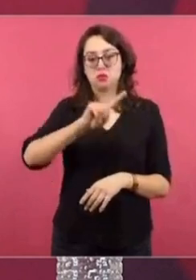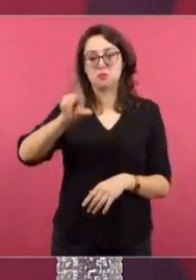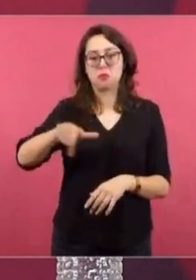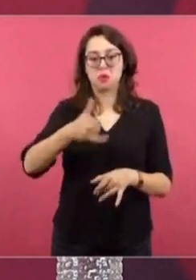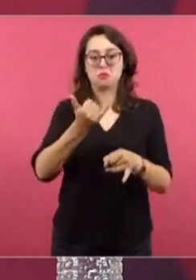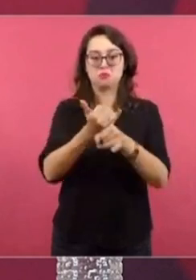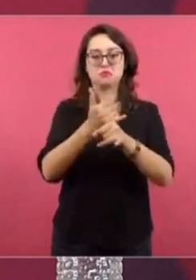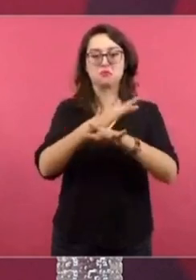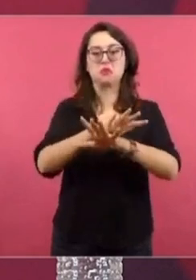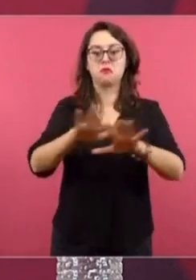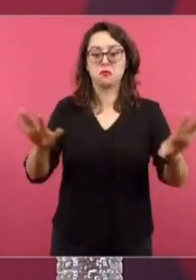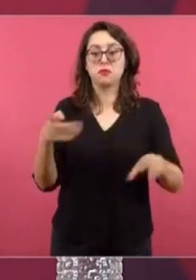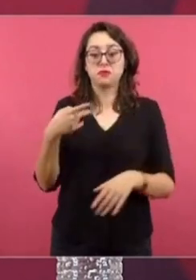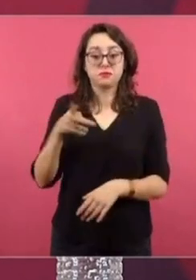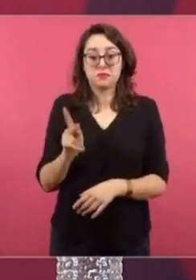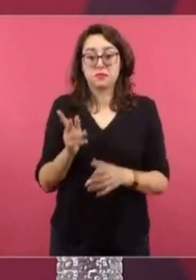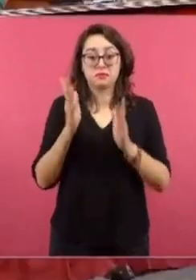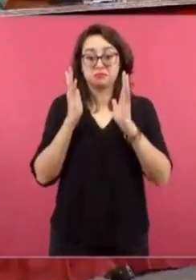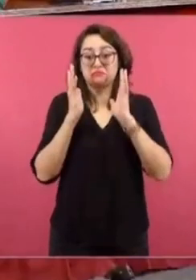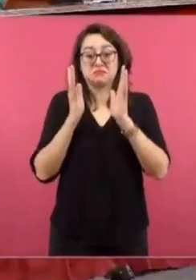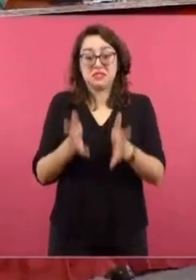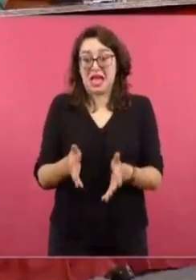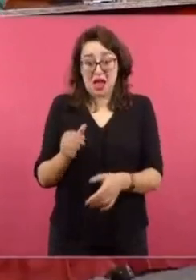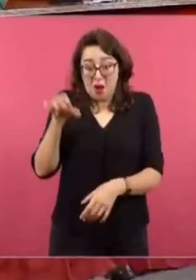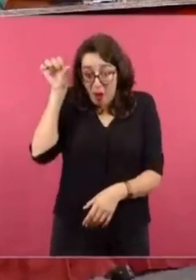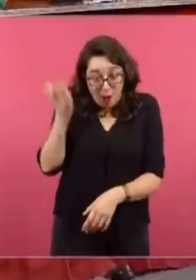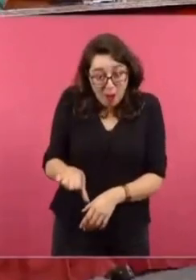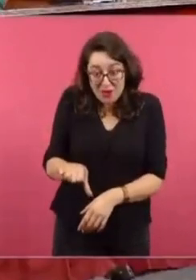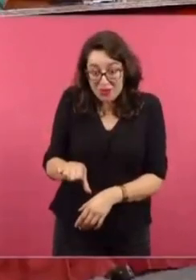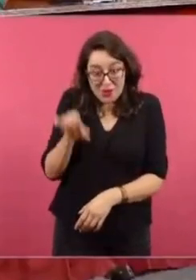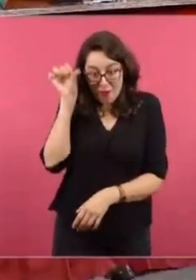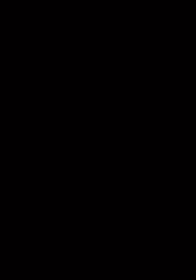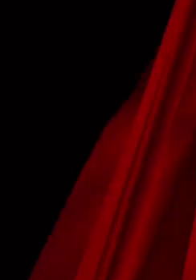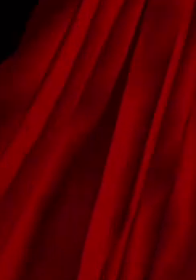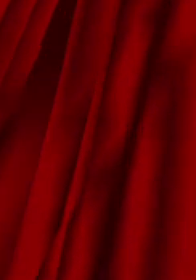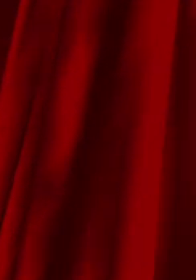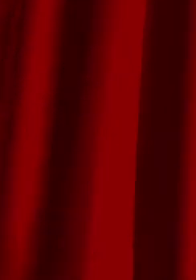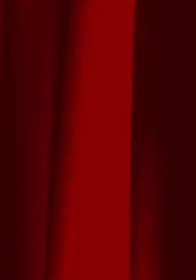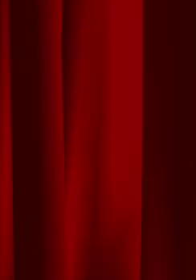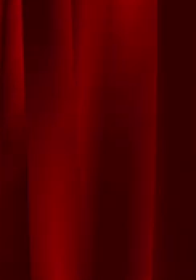pero eso está ya no a días, está a minutos de ser.